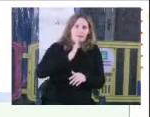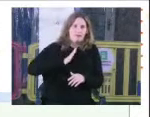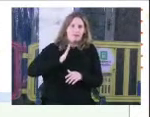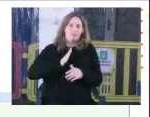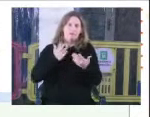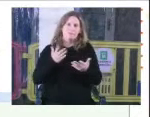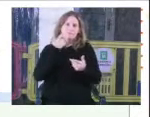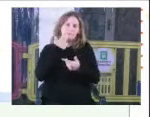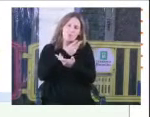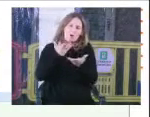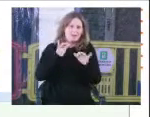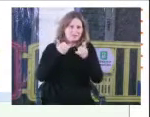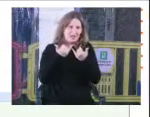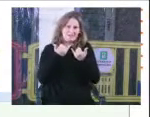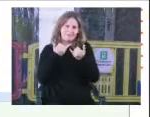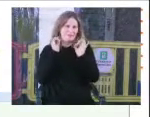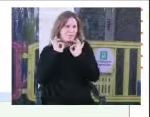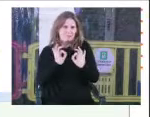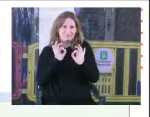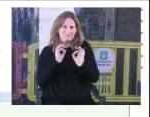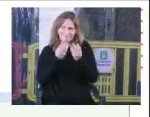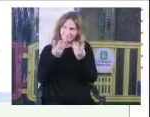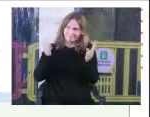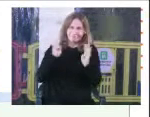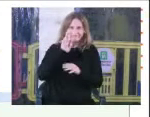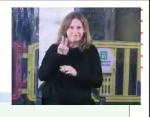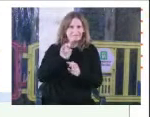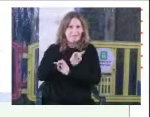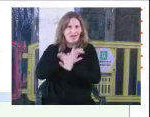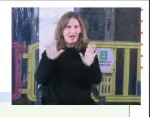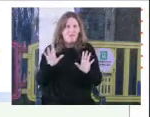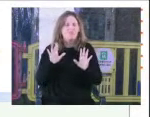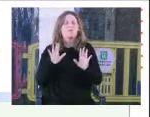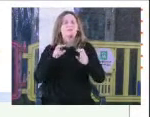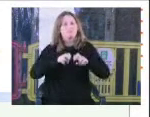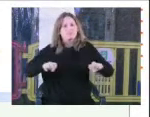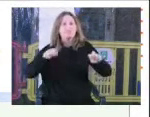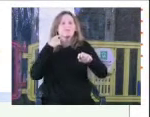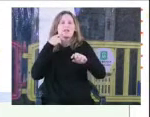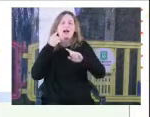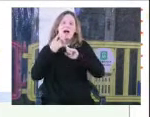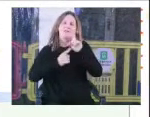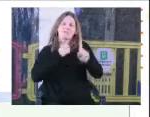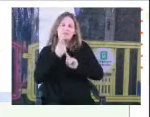queda muy visible con esta mesa específicamente, es que muchas veces las narrativas